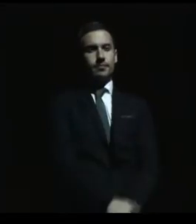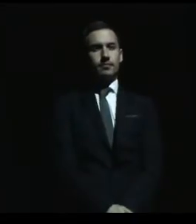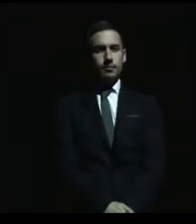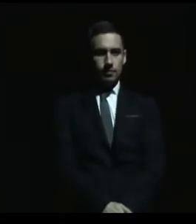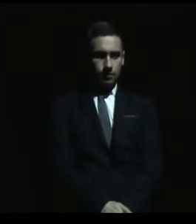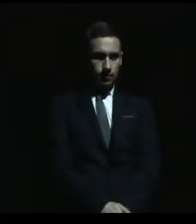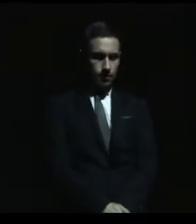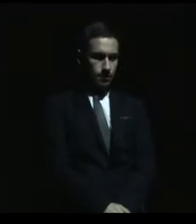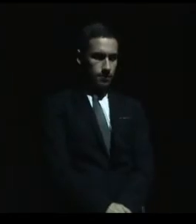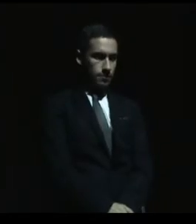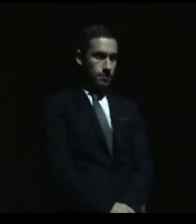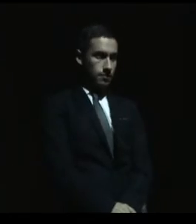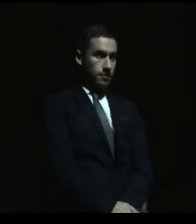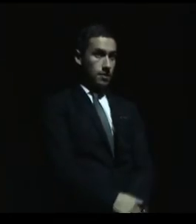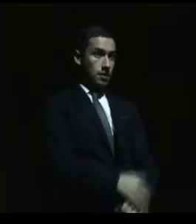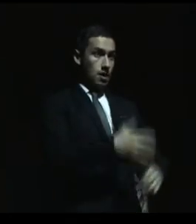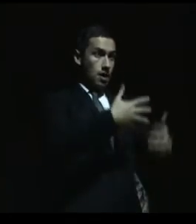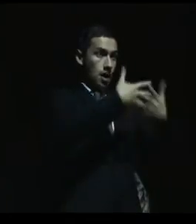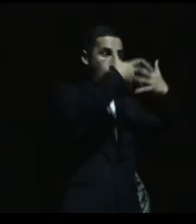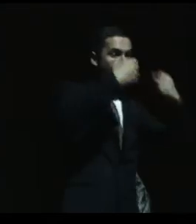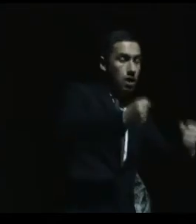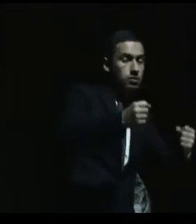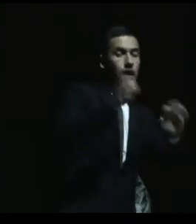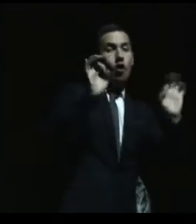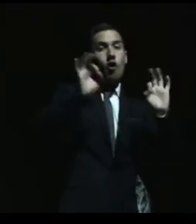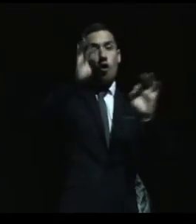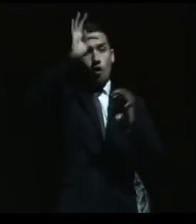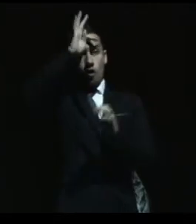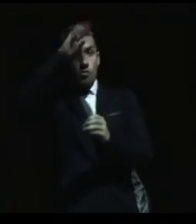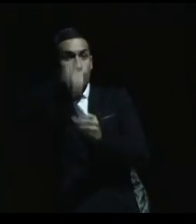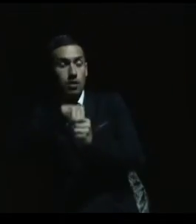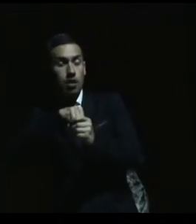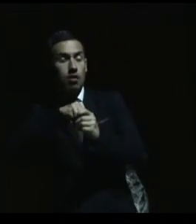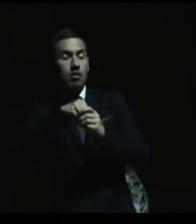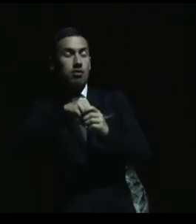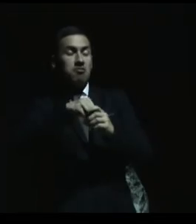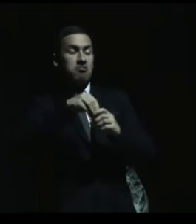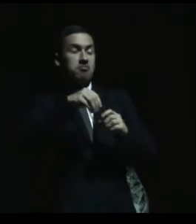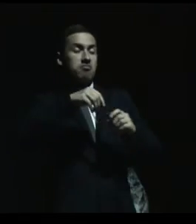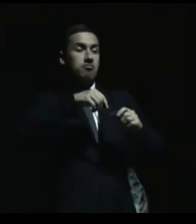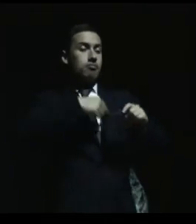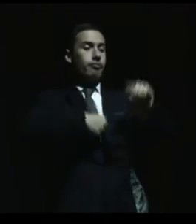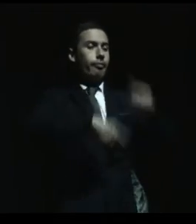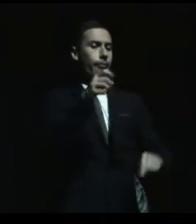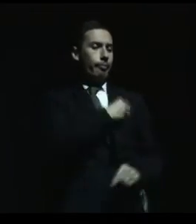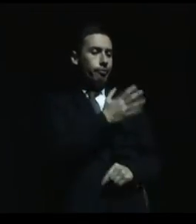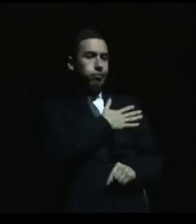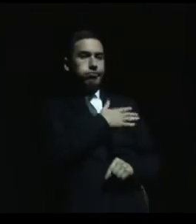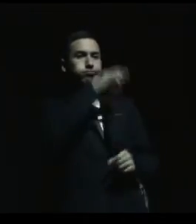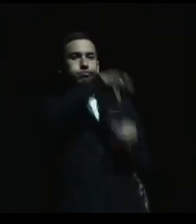Estando en una cárcel o estando en un neuropsiquiátrico o estando en un hospital uno pierde la oportunidad de votar.